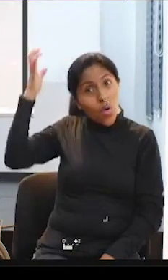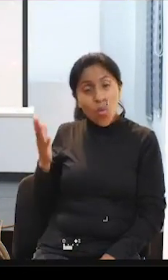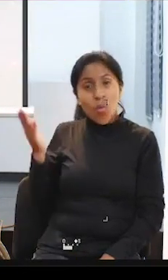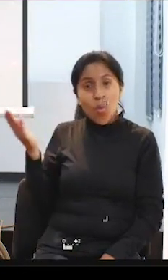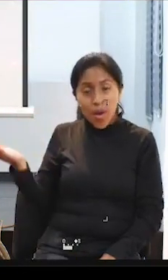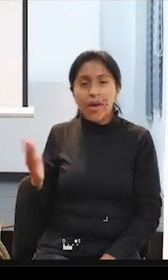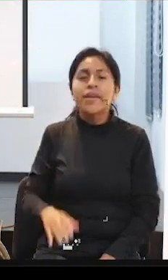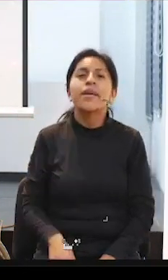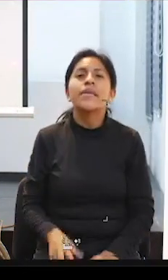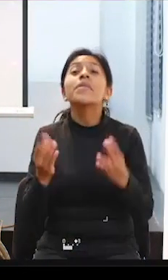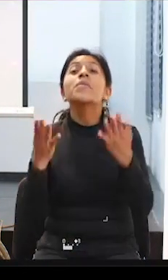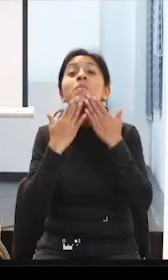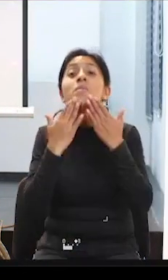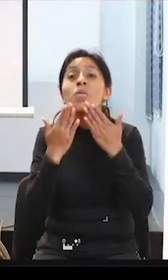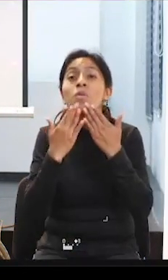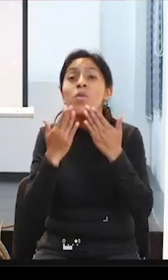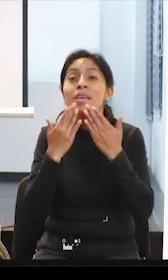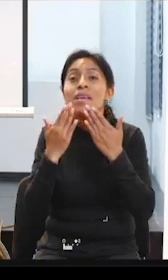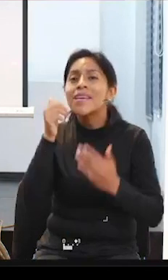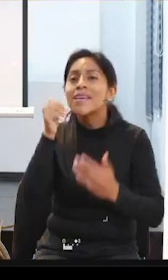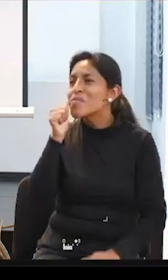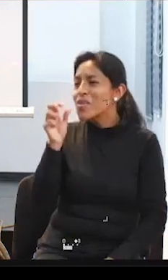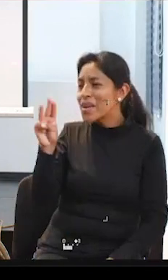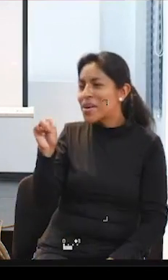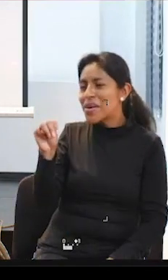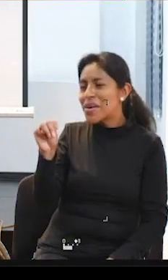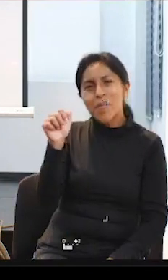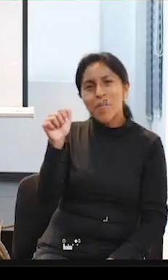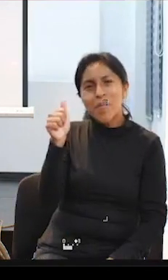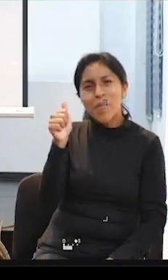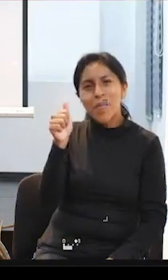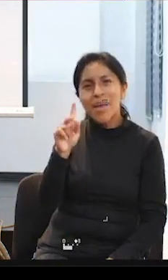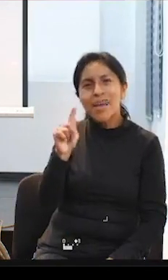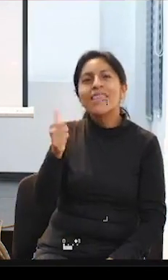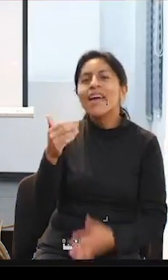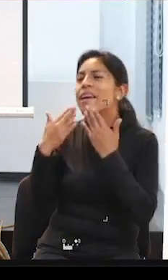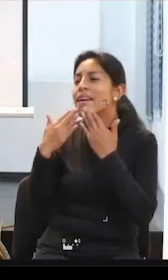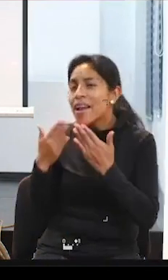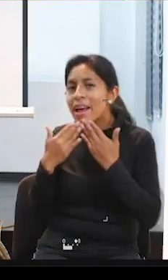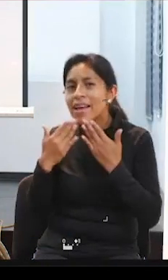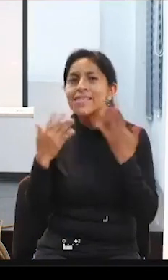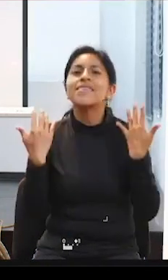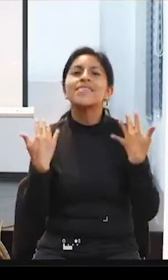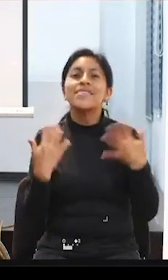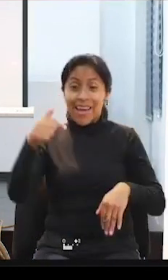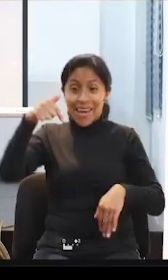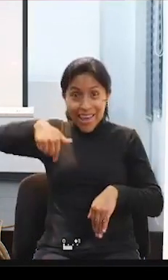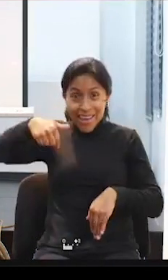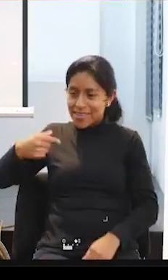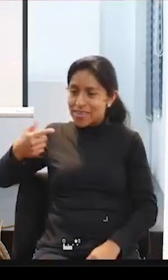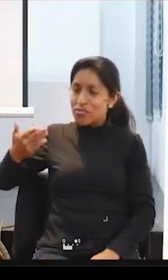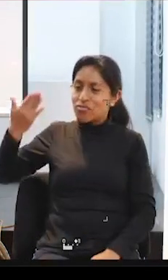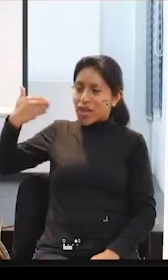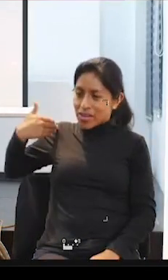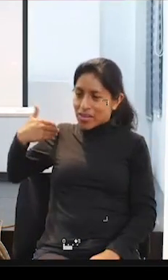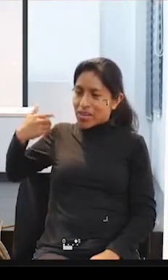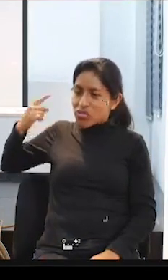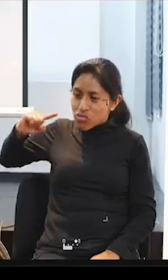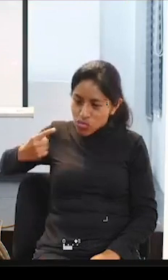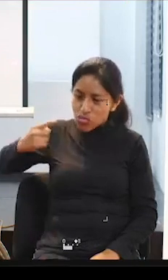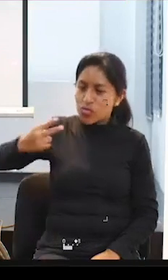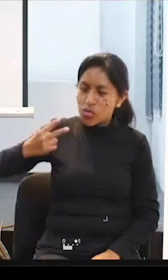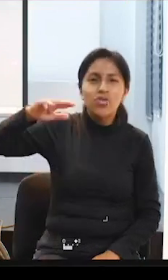como siempre agradecemos este espacio que tenemos y que ya venimos con el cuarto conversatorio desde el Centro